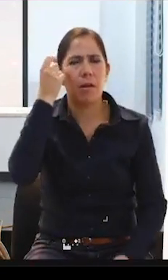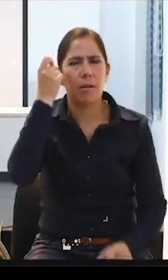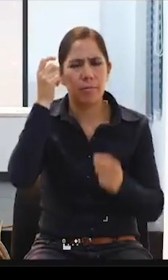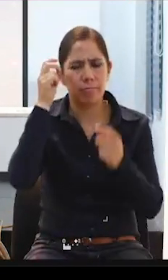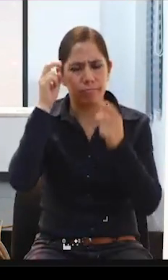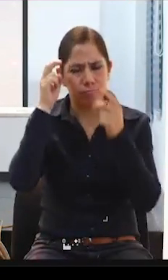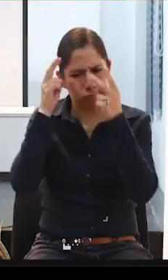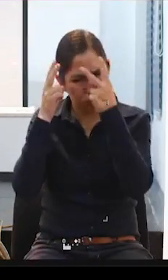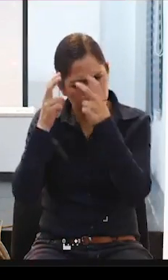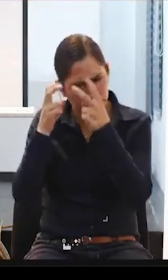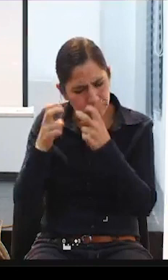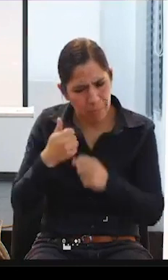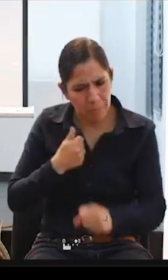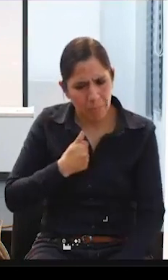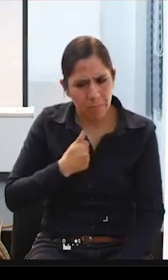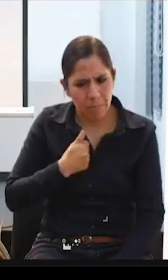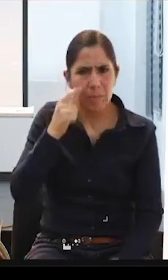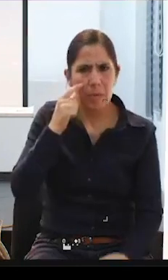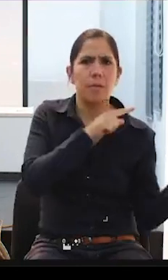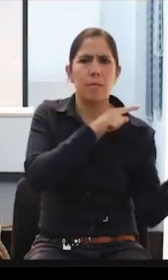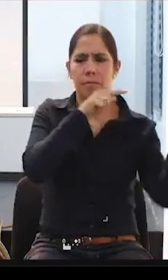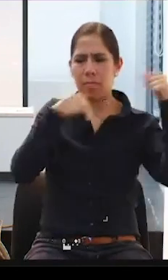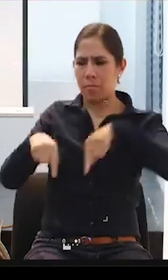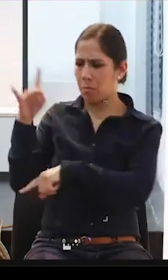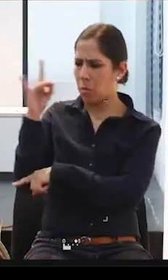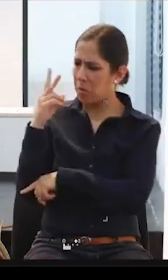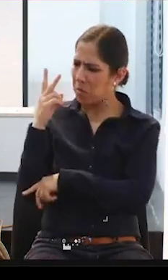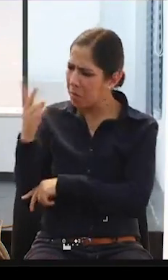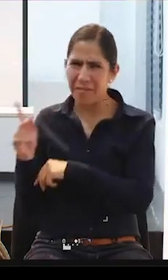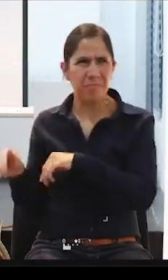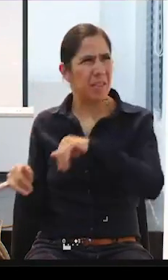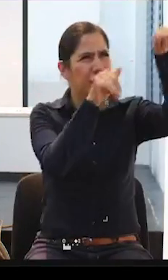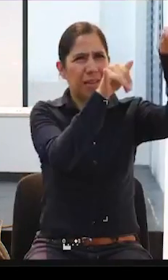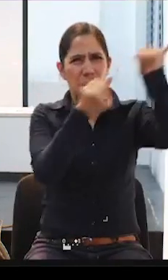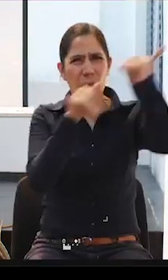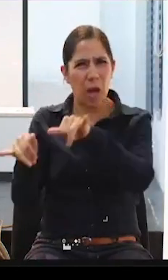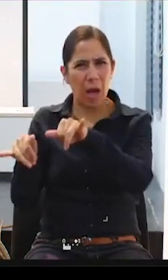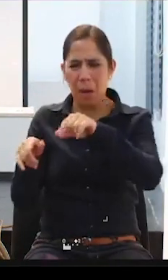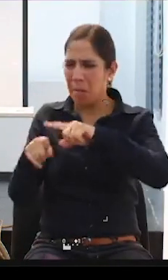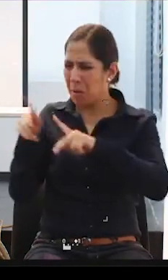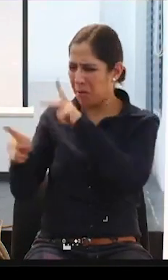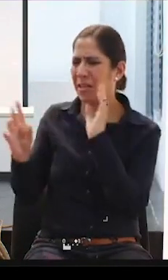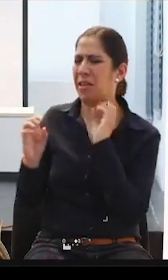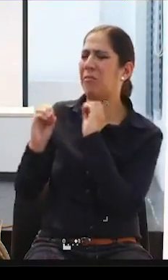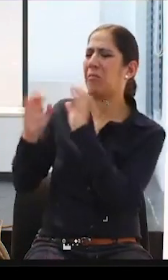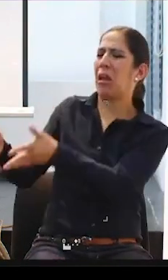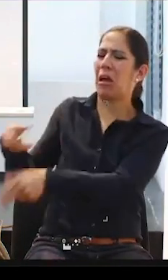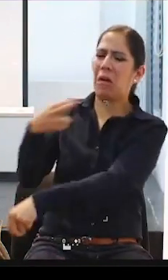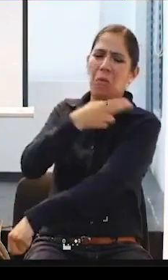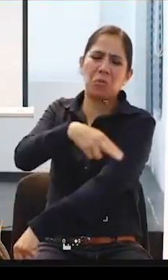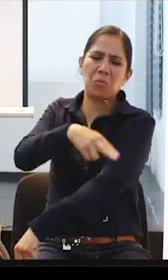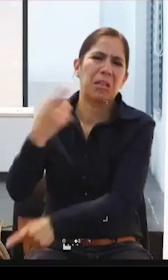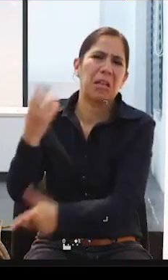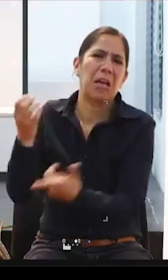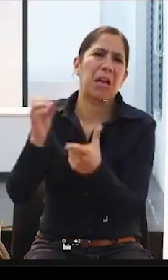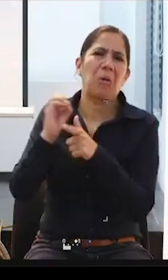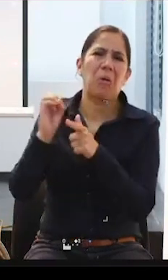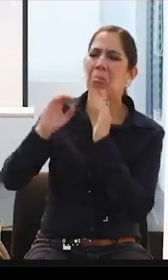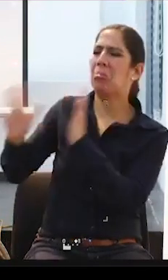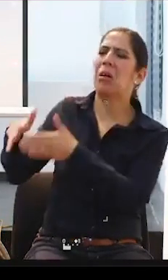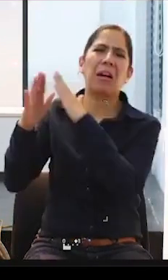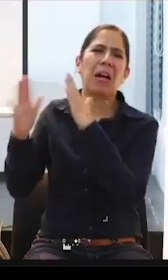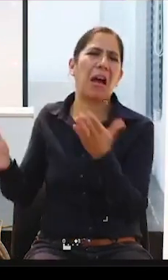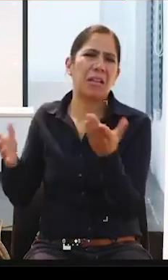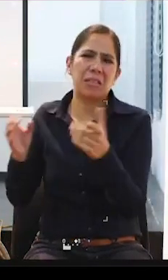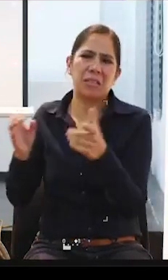aquí en Bolivia, yo he visto ese tipo de personas, y están en los hospitales, abandonados o están muertos, ¿no? Eso ha